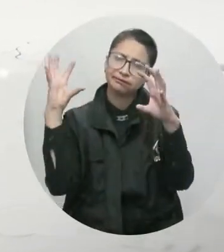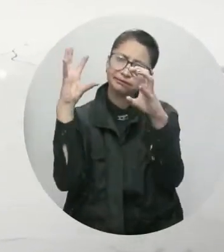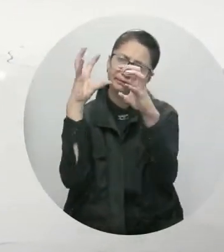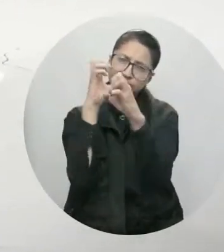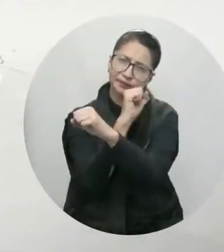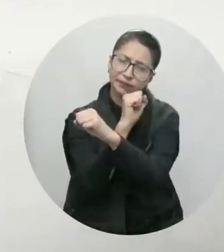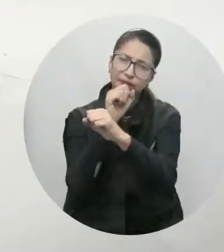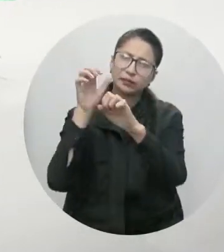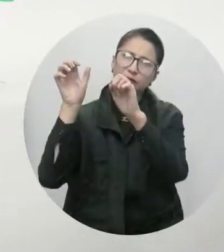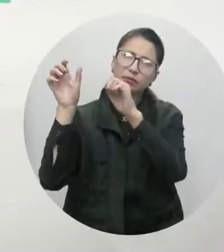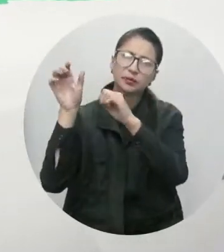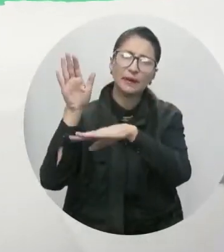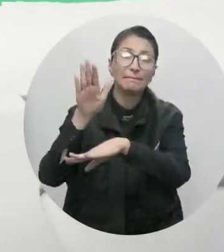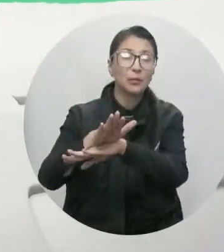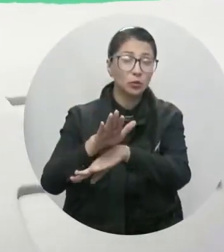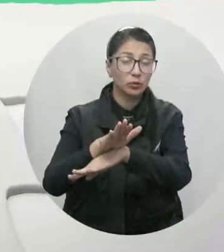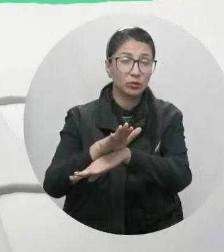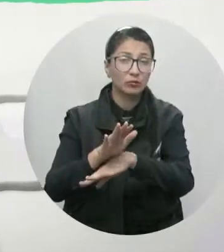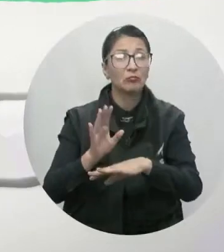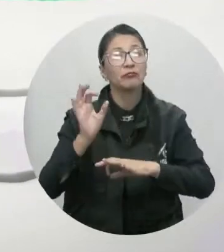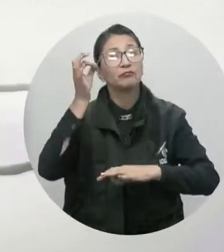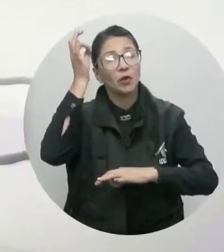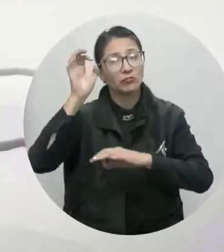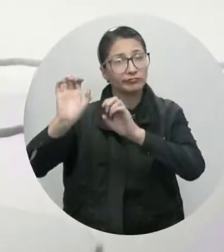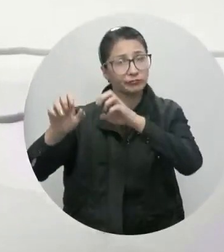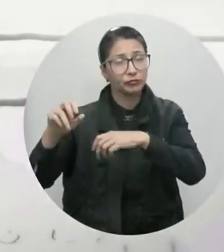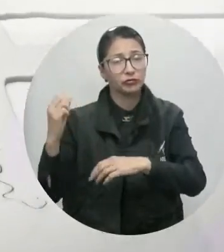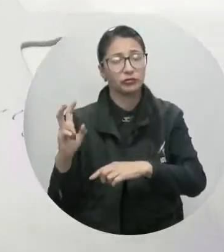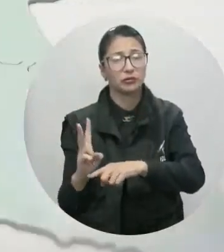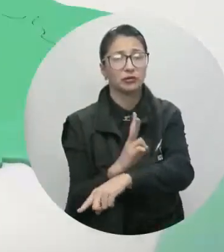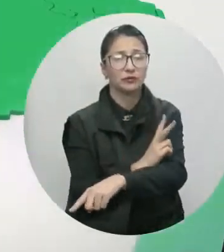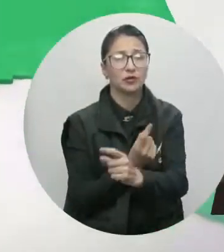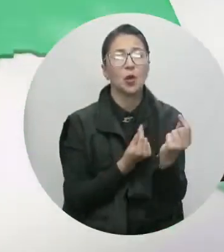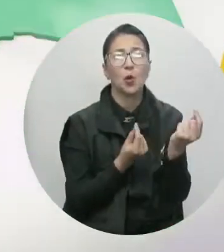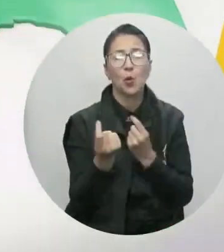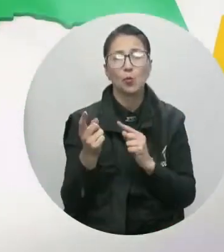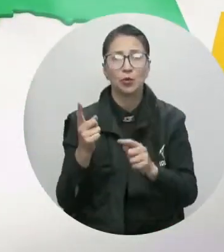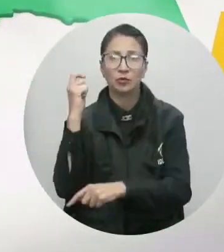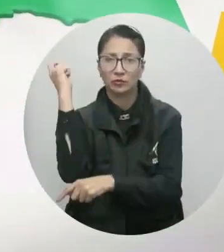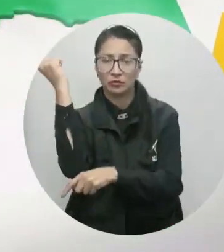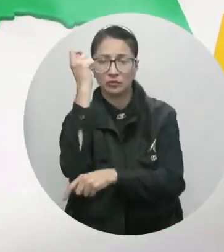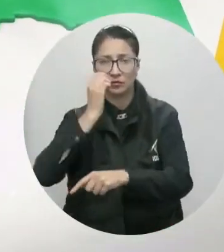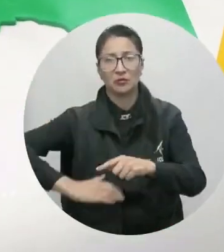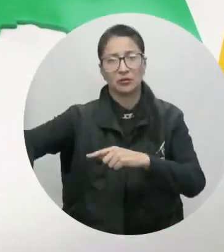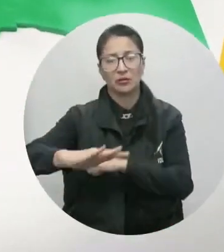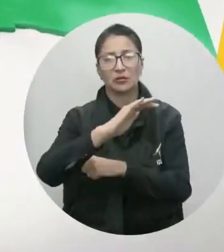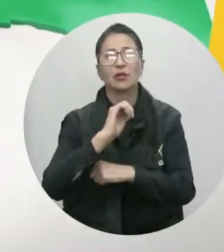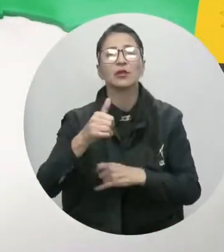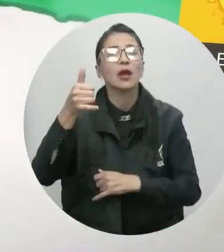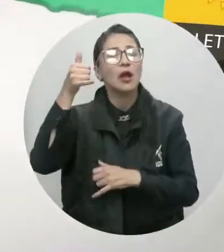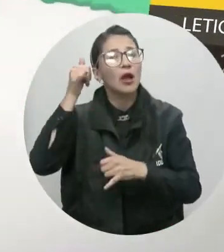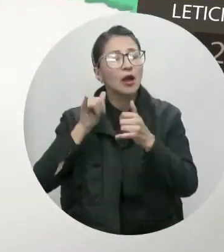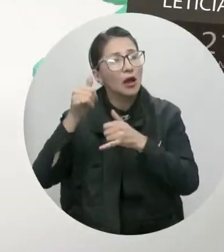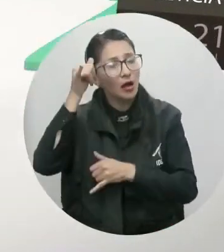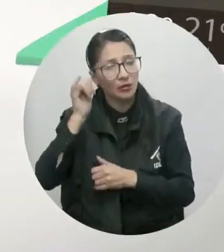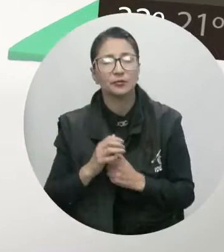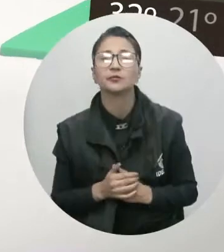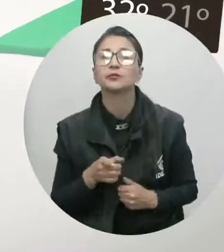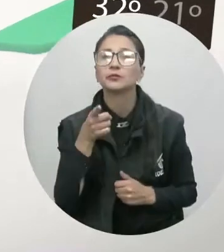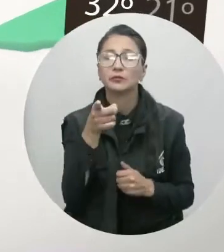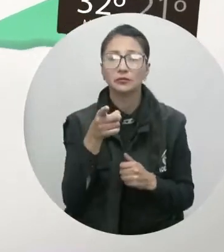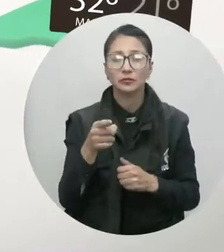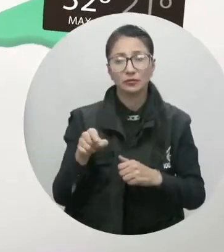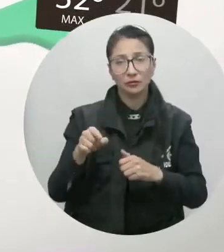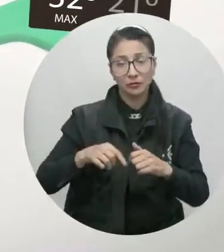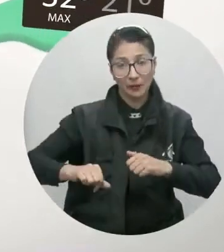próximas horas, con presencia de lluvias en el Bichada y en sectores del pie de monte llanero del Meta y Arauca. Sobre el sur del territorio nacional habrá